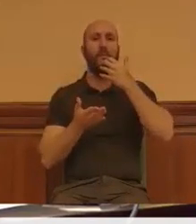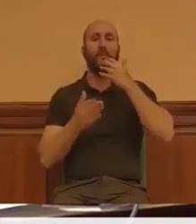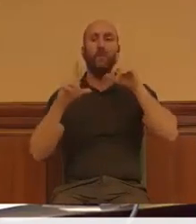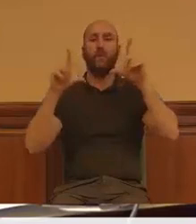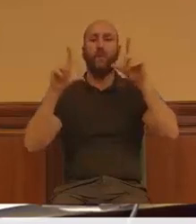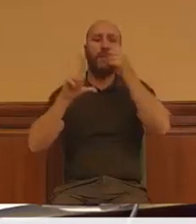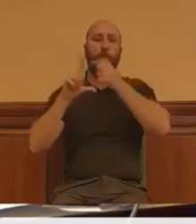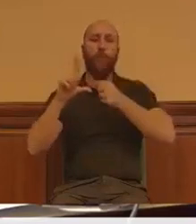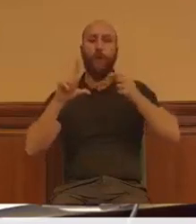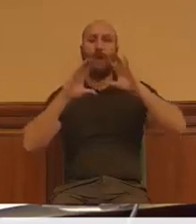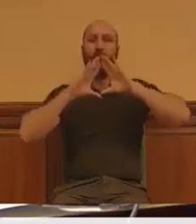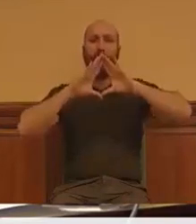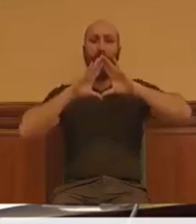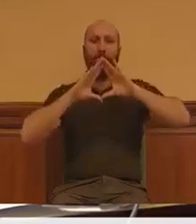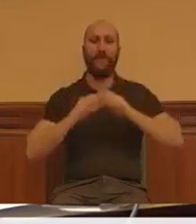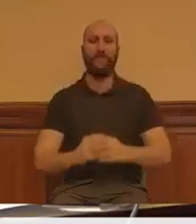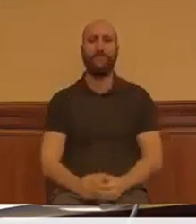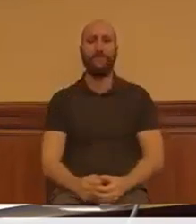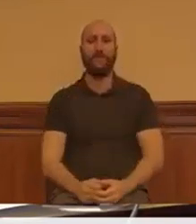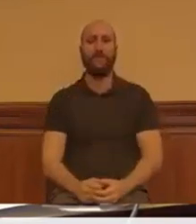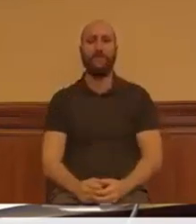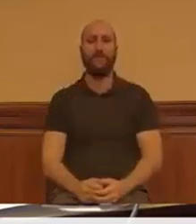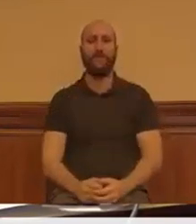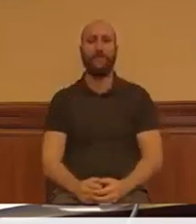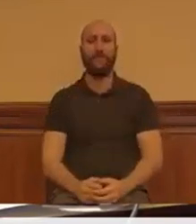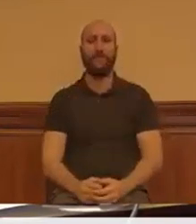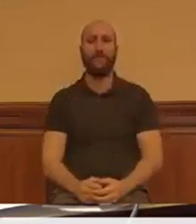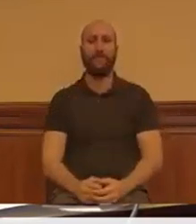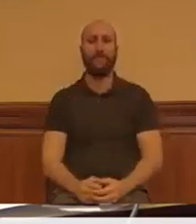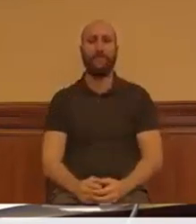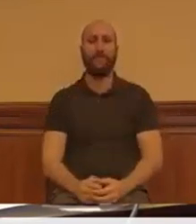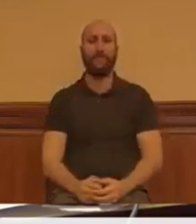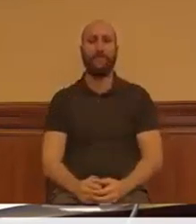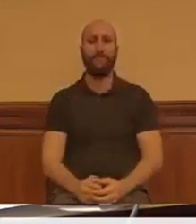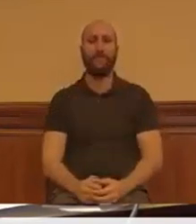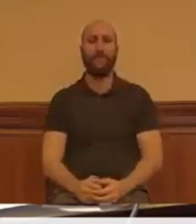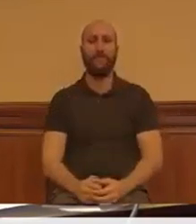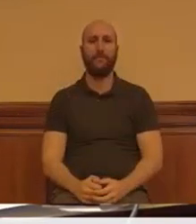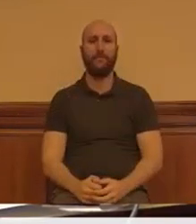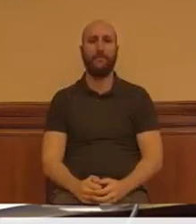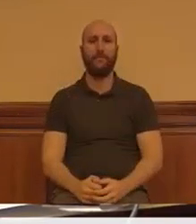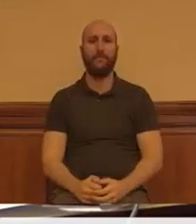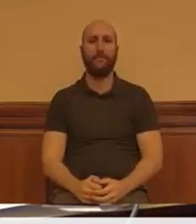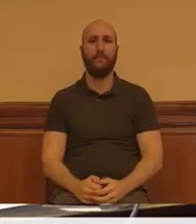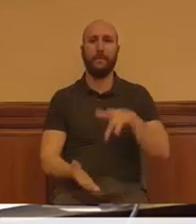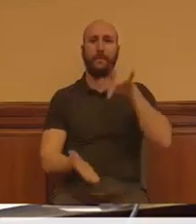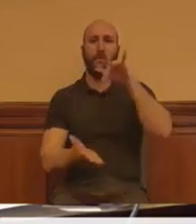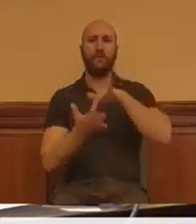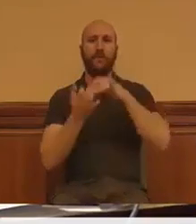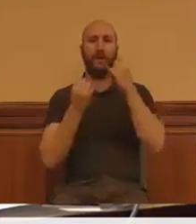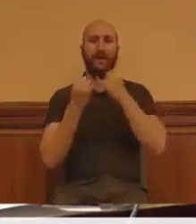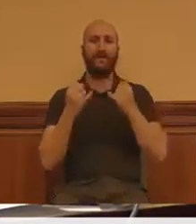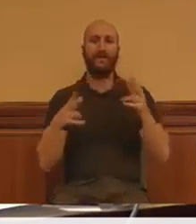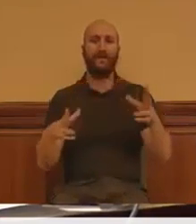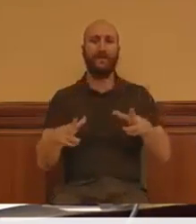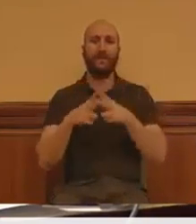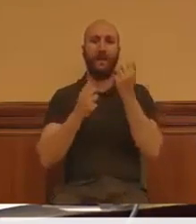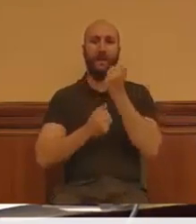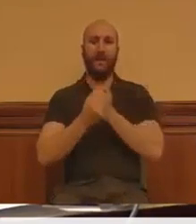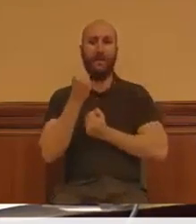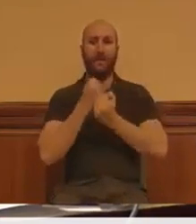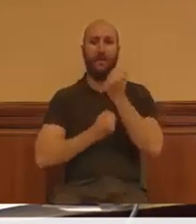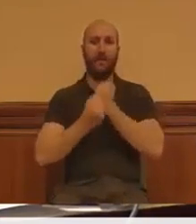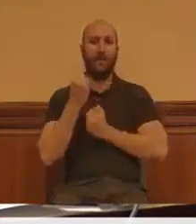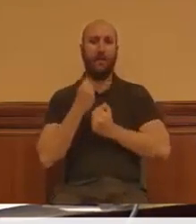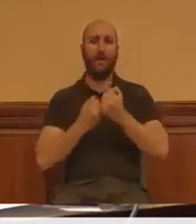Muchos dirán que, bueno, pues que en el momento de crisis social y económica que estamos viviendo, pues